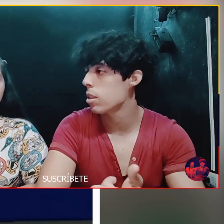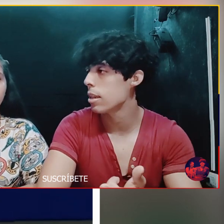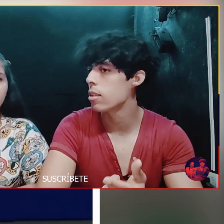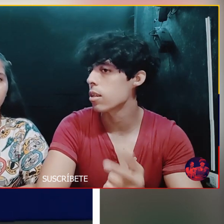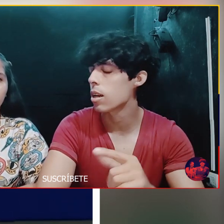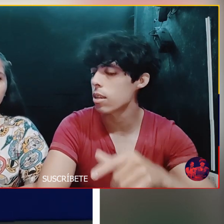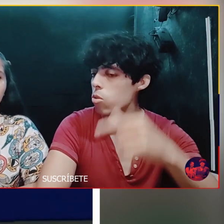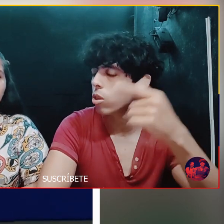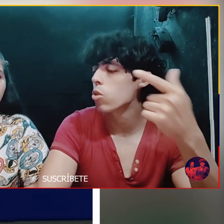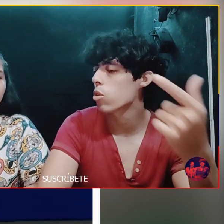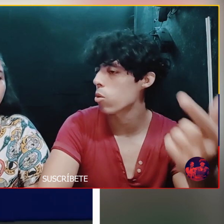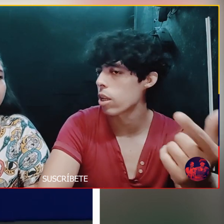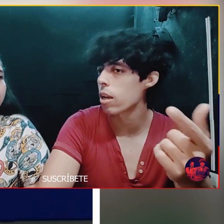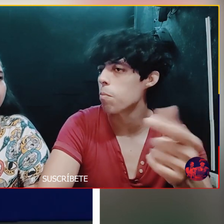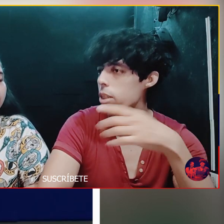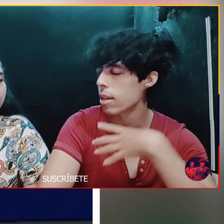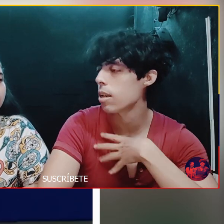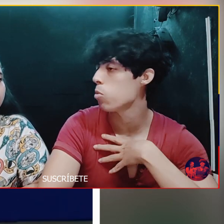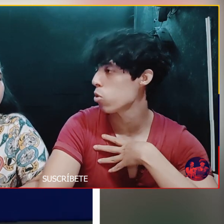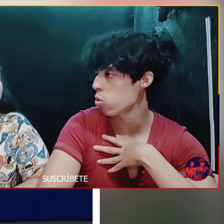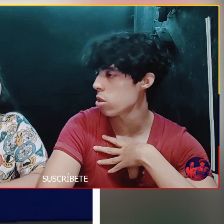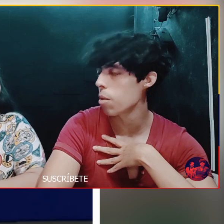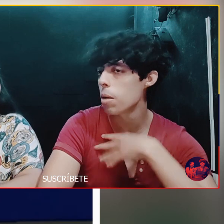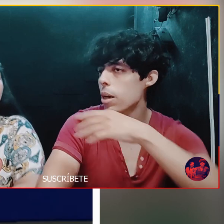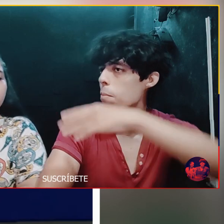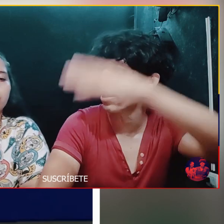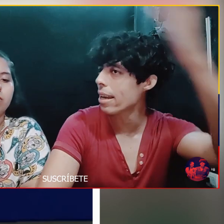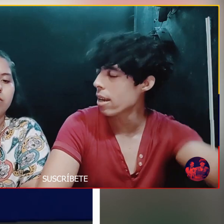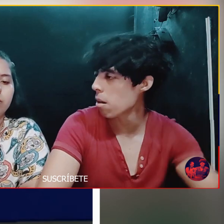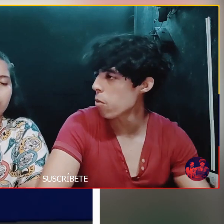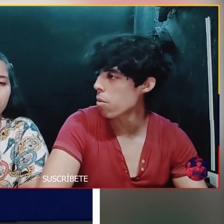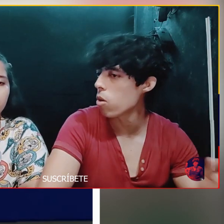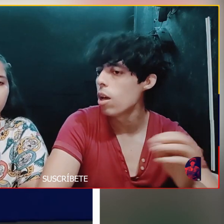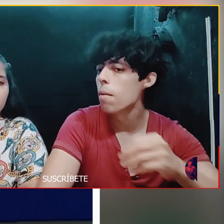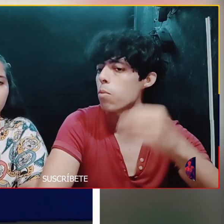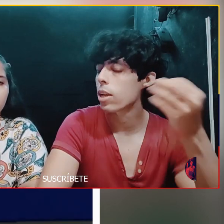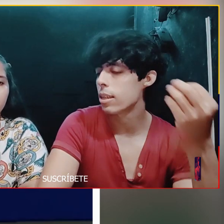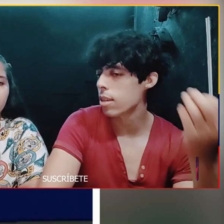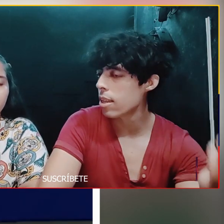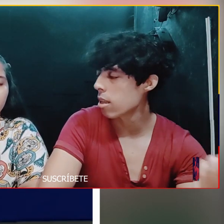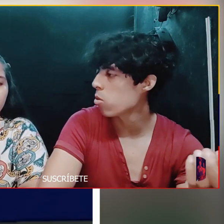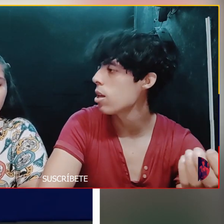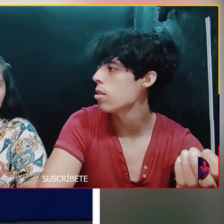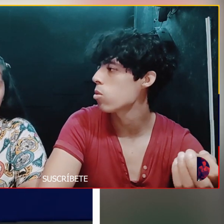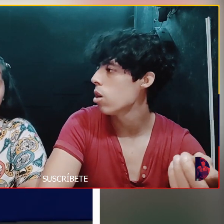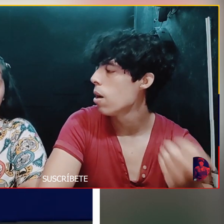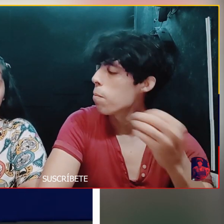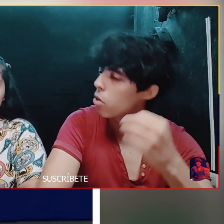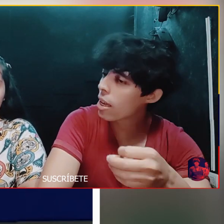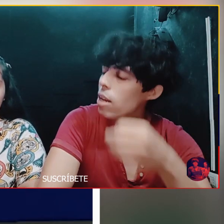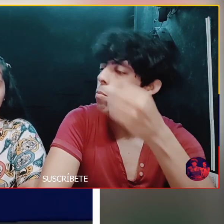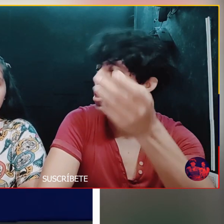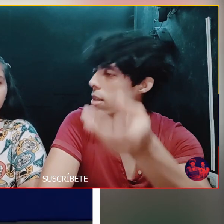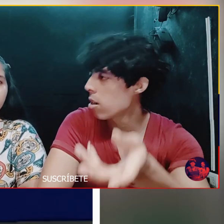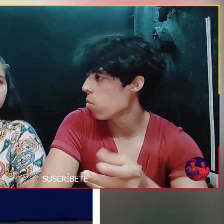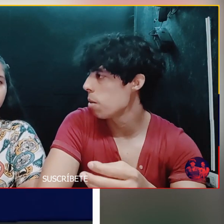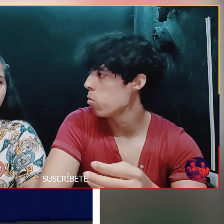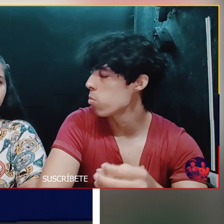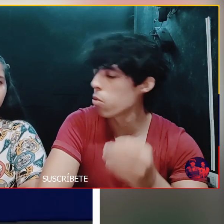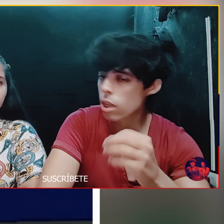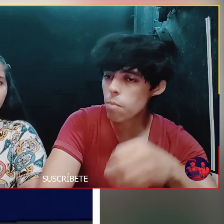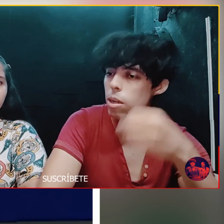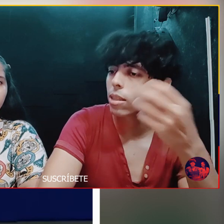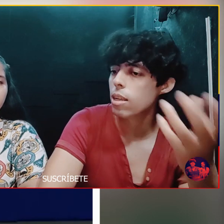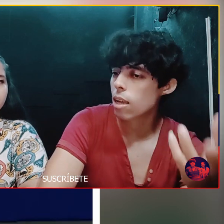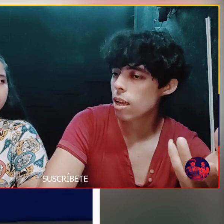gustaría que investigue Acerca de eso Y nos dé una respuesta Queremos nosotros saber Para explicarle al pueblo Por qué se ha gastado tanto Por qué el invertir en